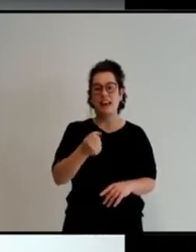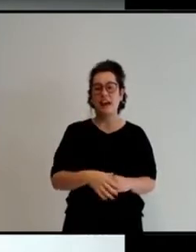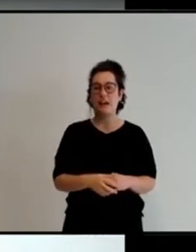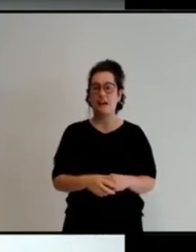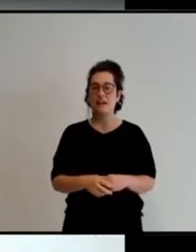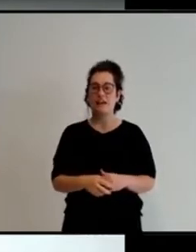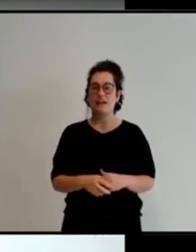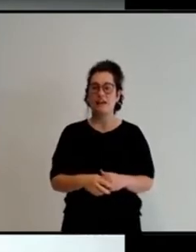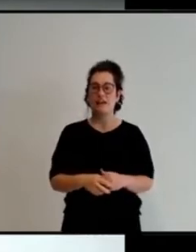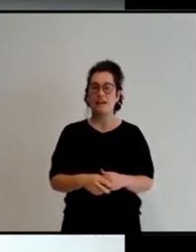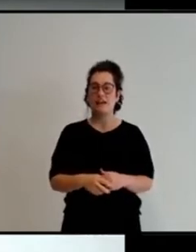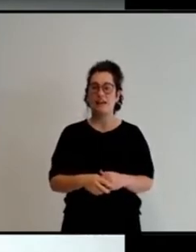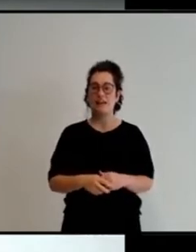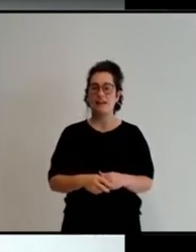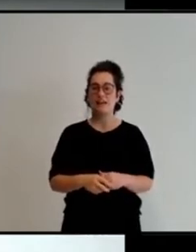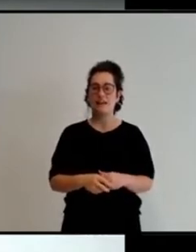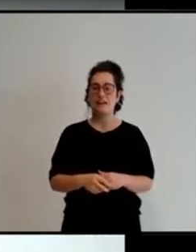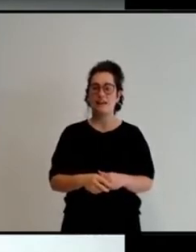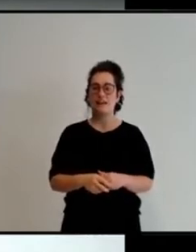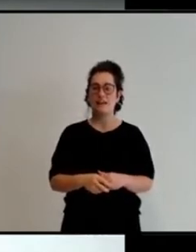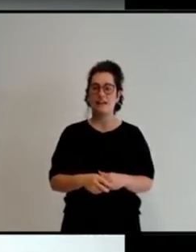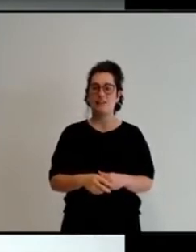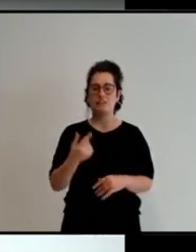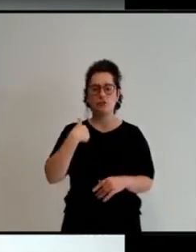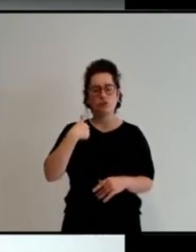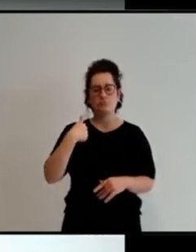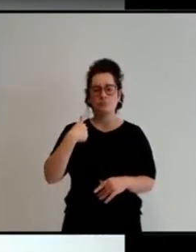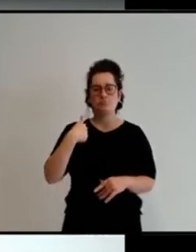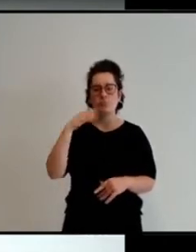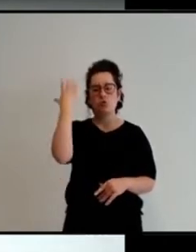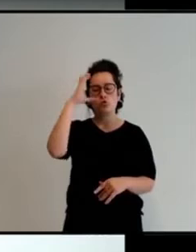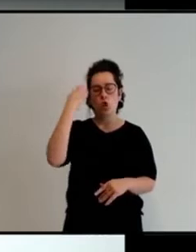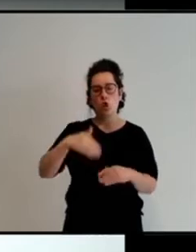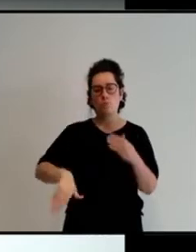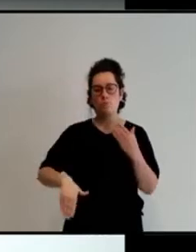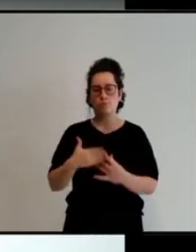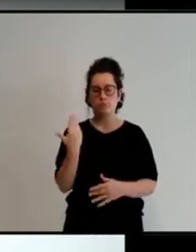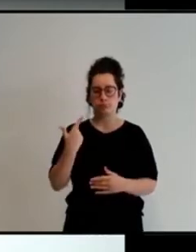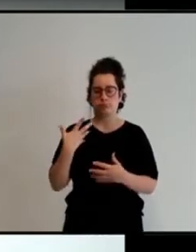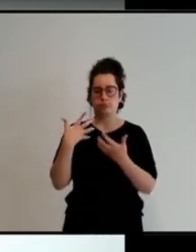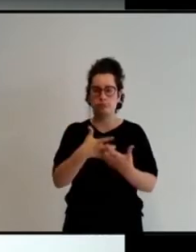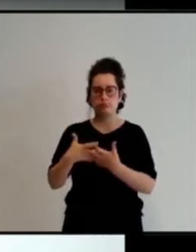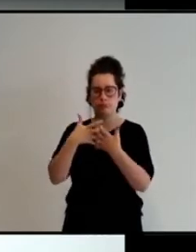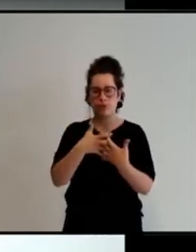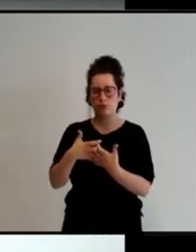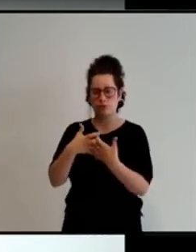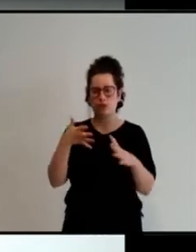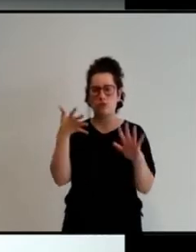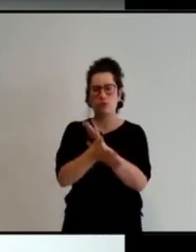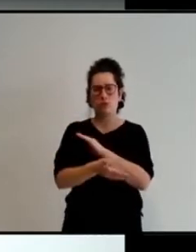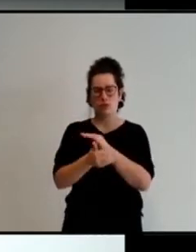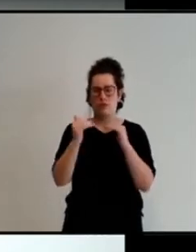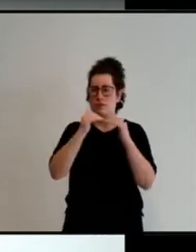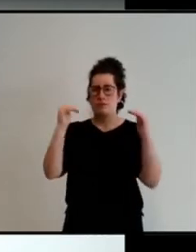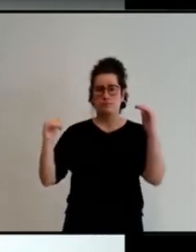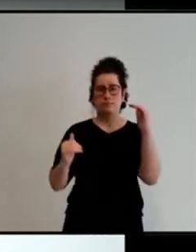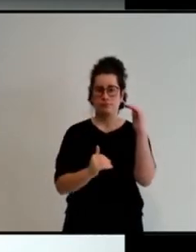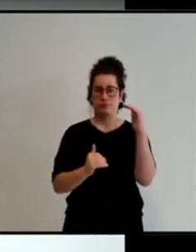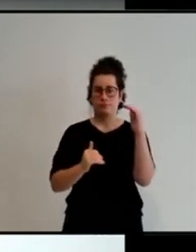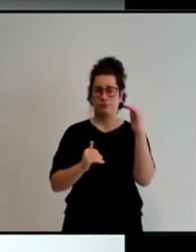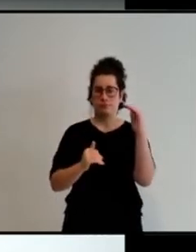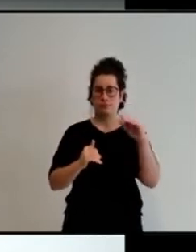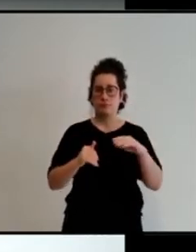enfrentándome a la desigualdad social en la que se encuentra mi país. Fui delegada de la Mesa Nacional de Víctimas del Conflicto Armado,